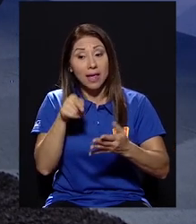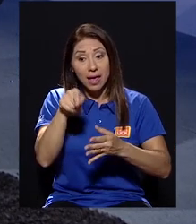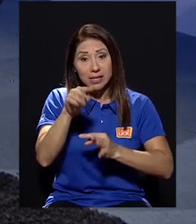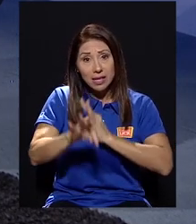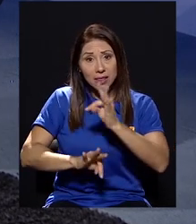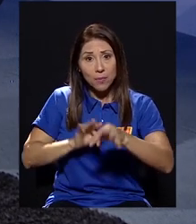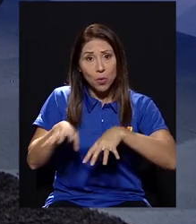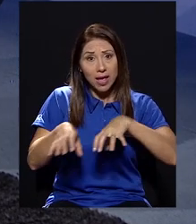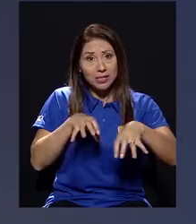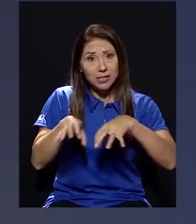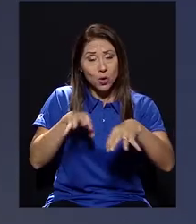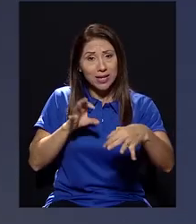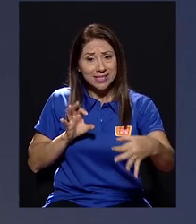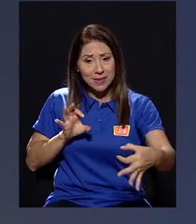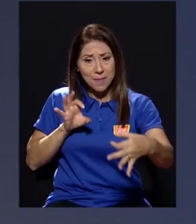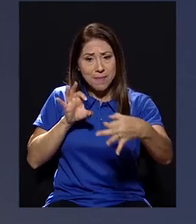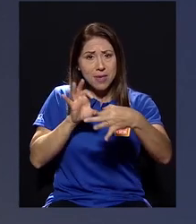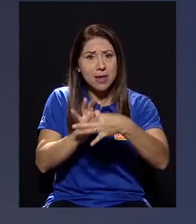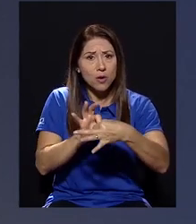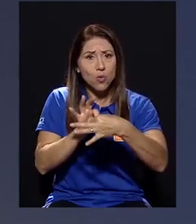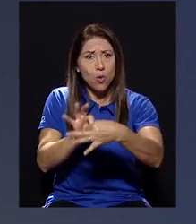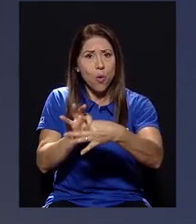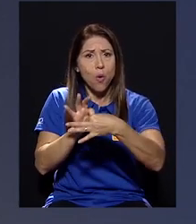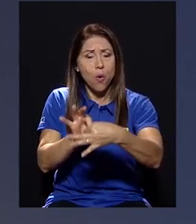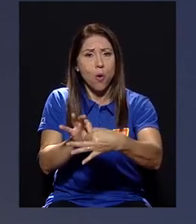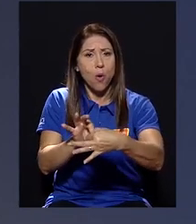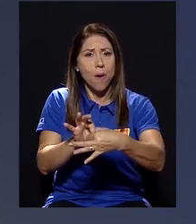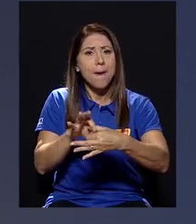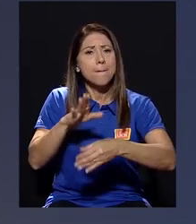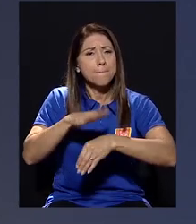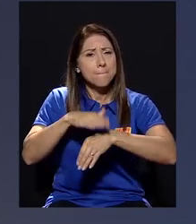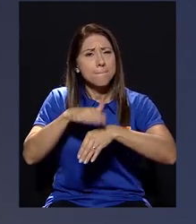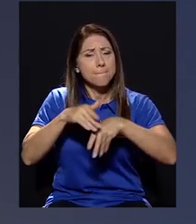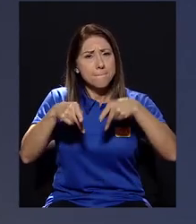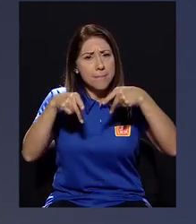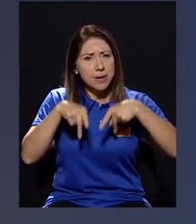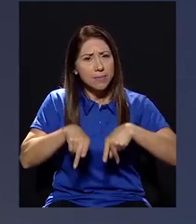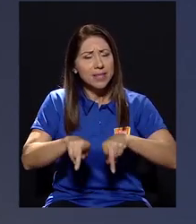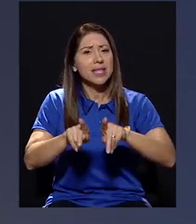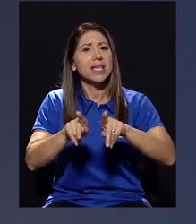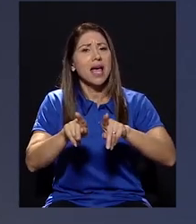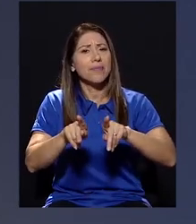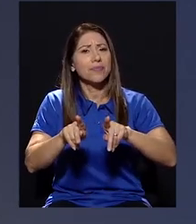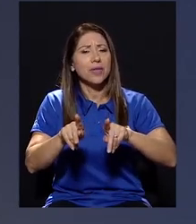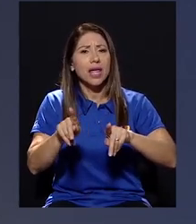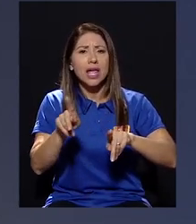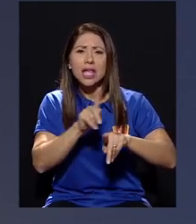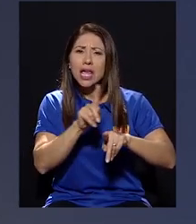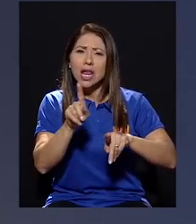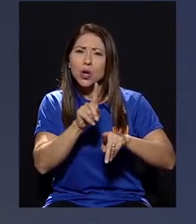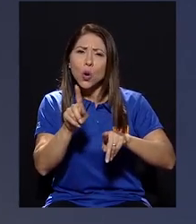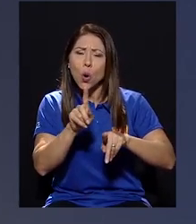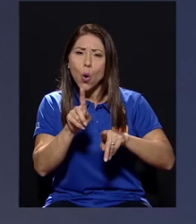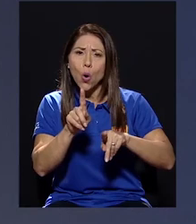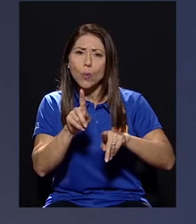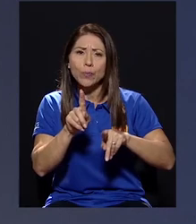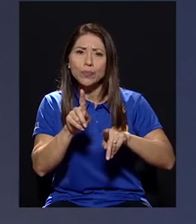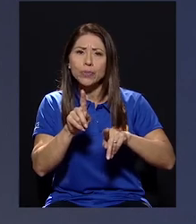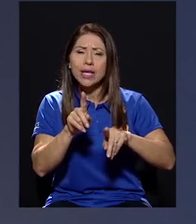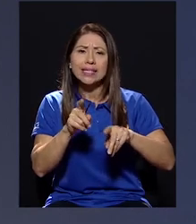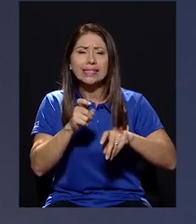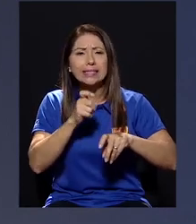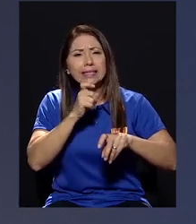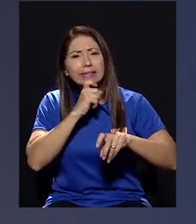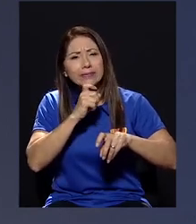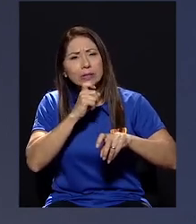en este tipo de acciones permitía que no se entraran o se pudiese dificultar